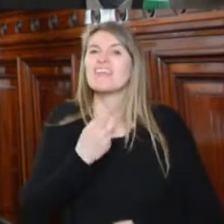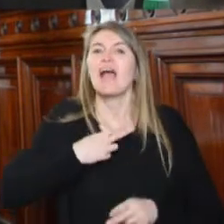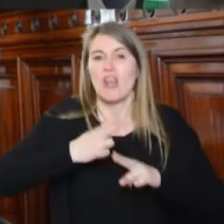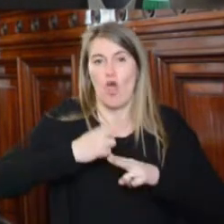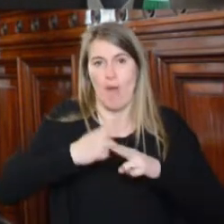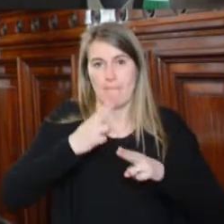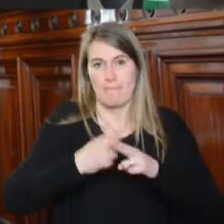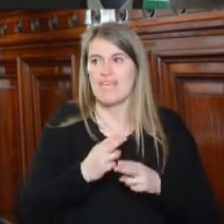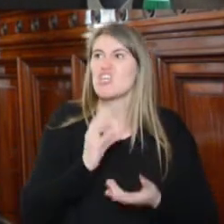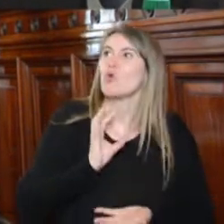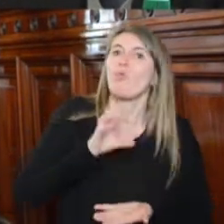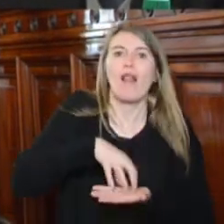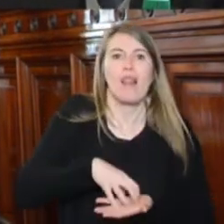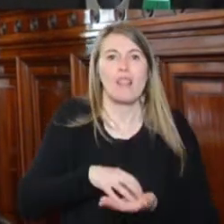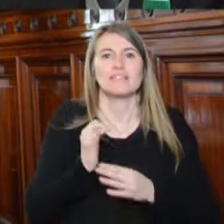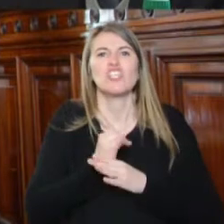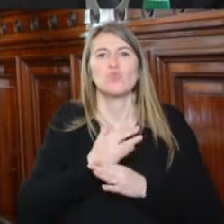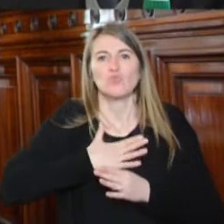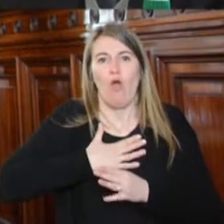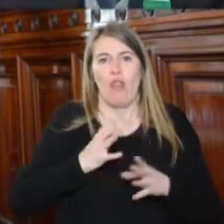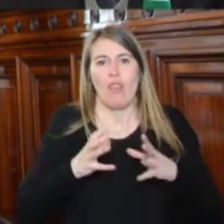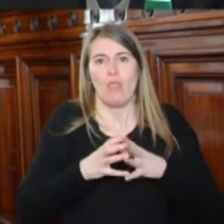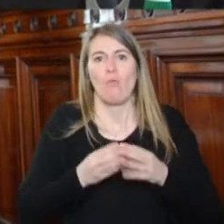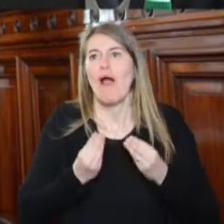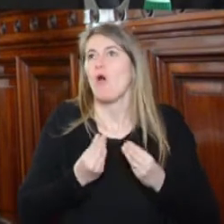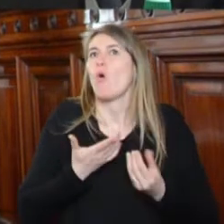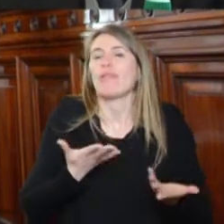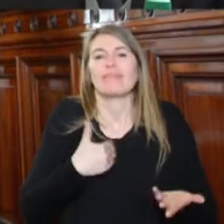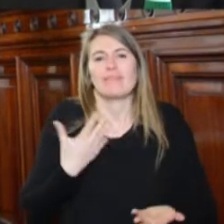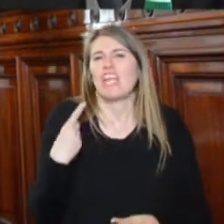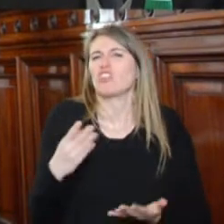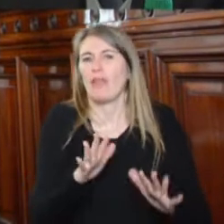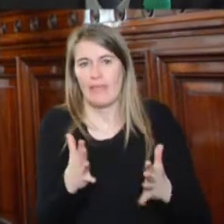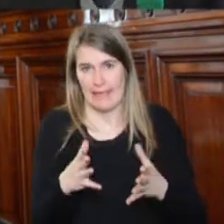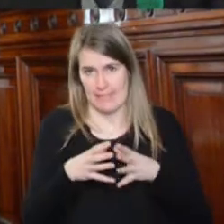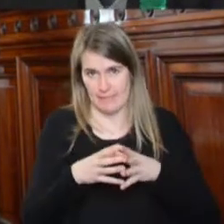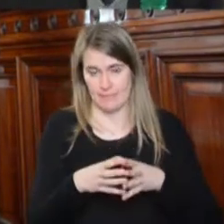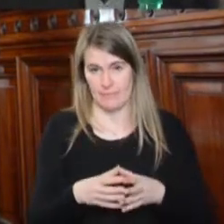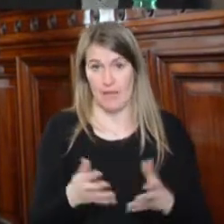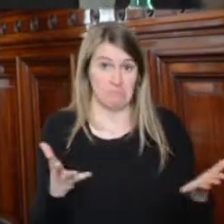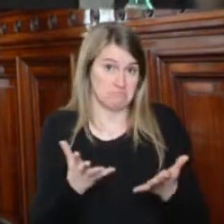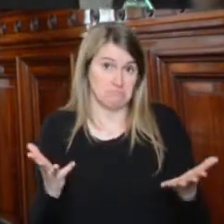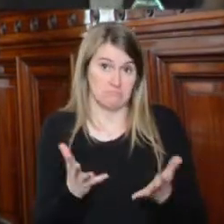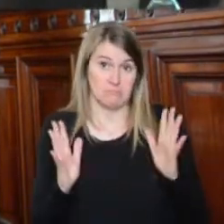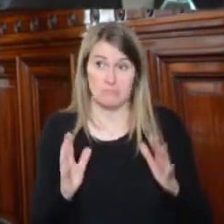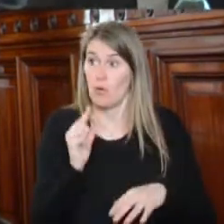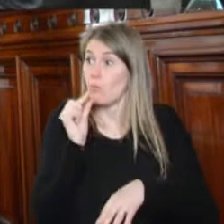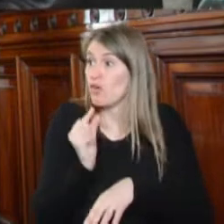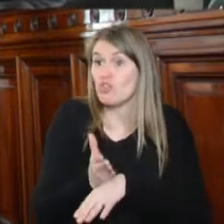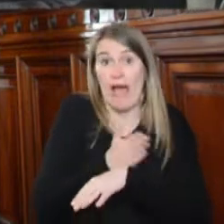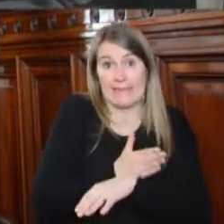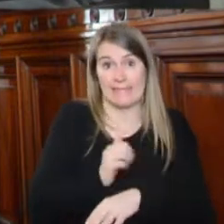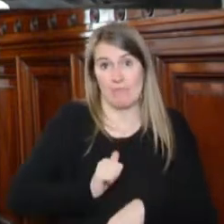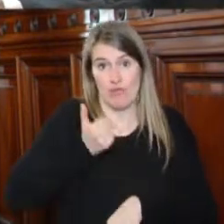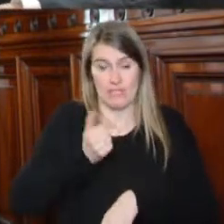su nombre y la institución o el cargo que le corresponde. Sin más, y hemos empezado un poquito antes para optimizar el